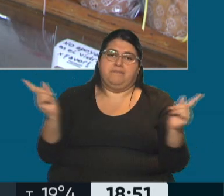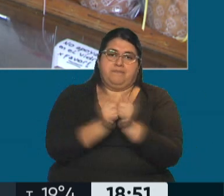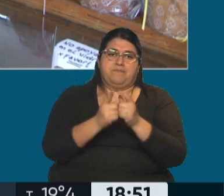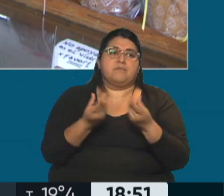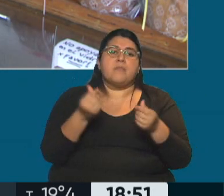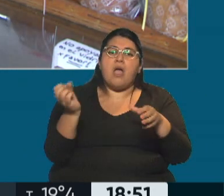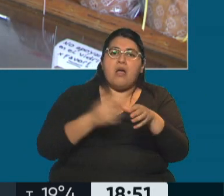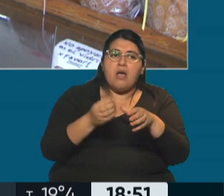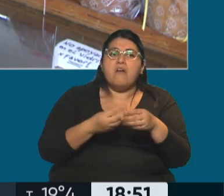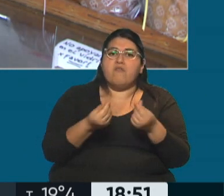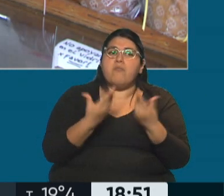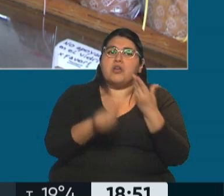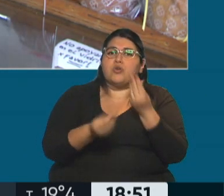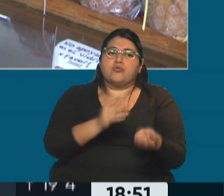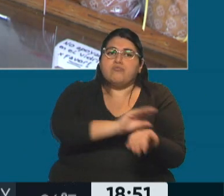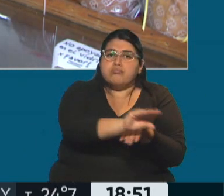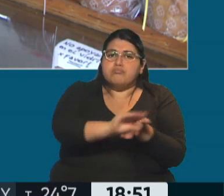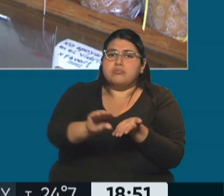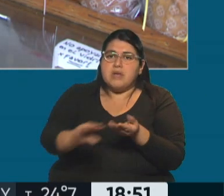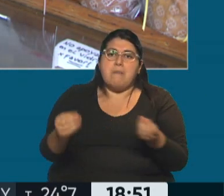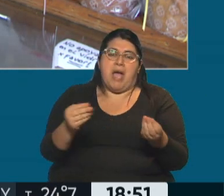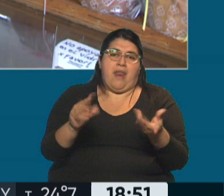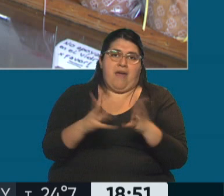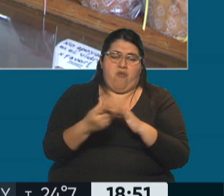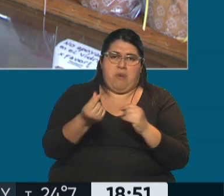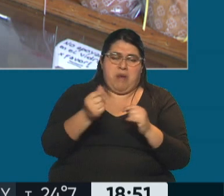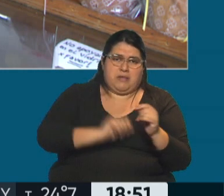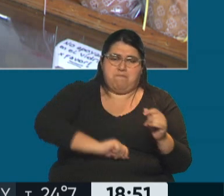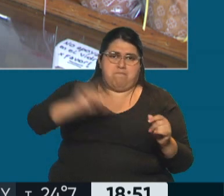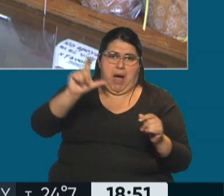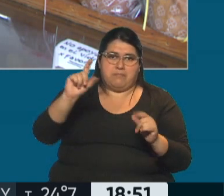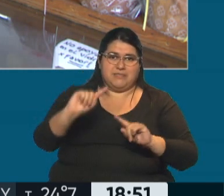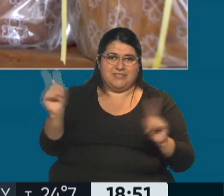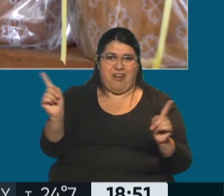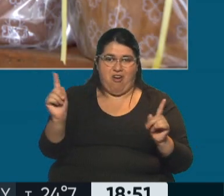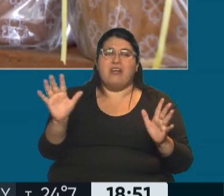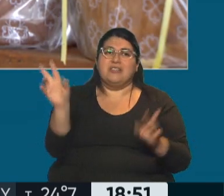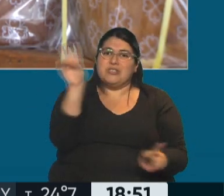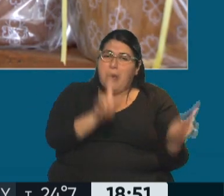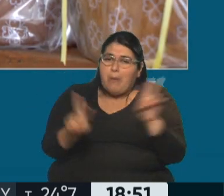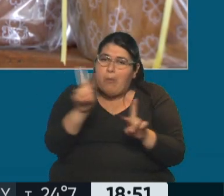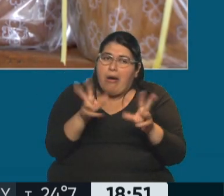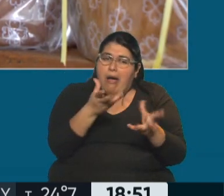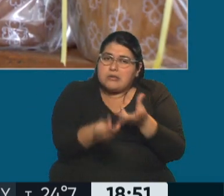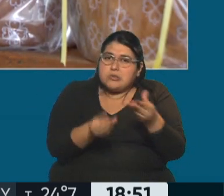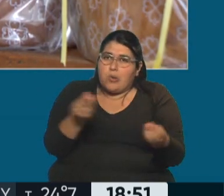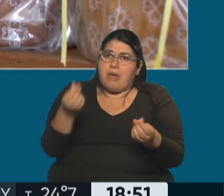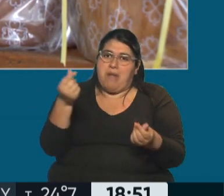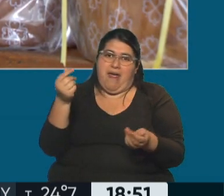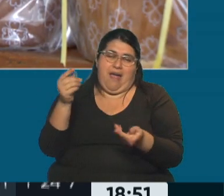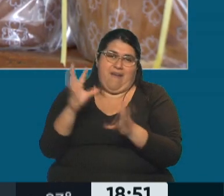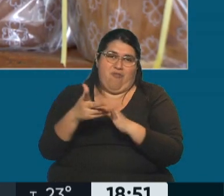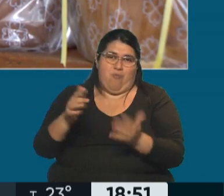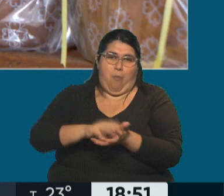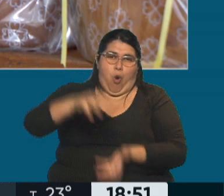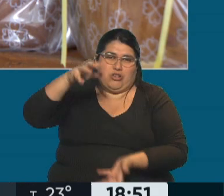parte del trigo para que no impacte de manera total este aumento a nivel internacional en las panaderías. Entonces lo que